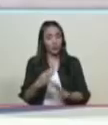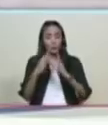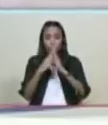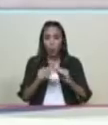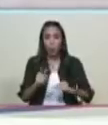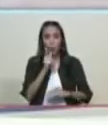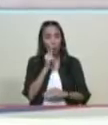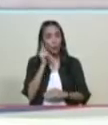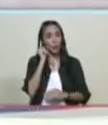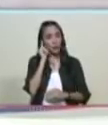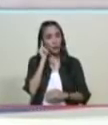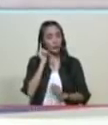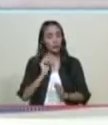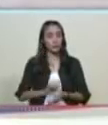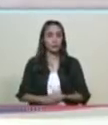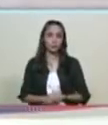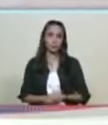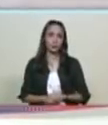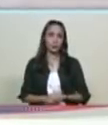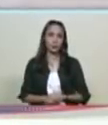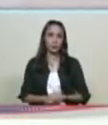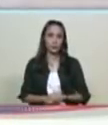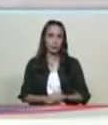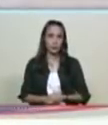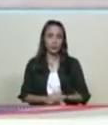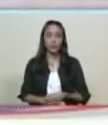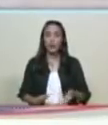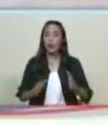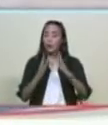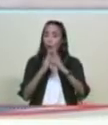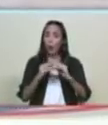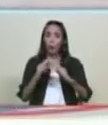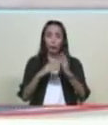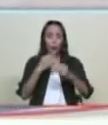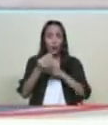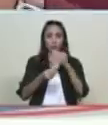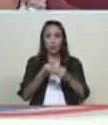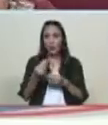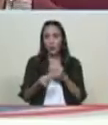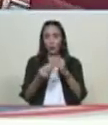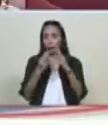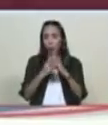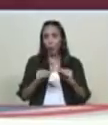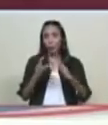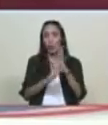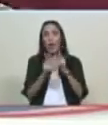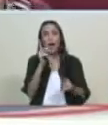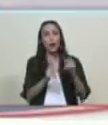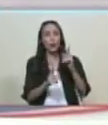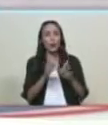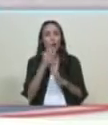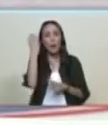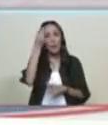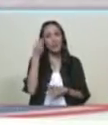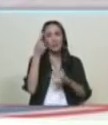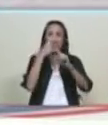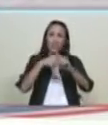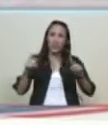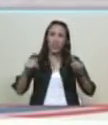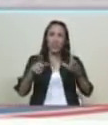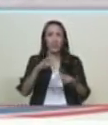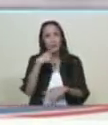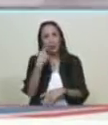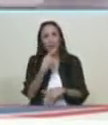creo en todos porque todos y todas hacemos este país más allá de opiniones políticas diferentes